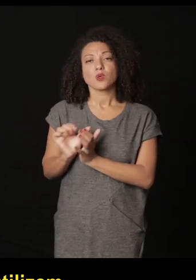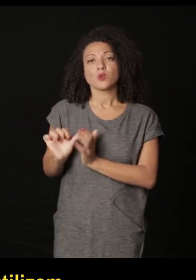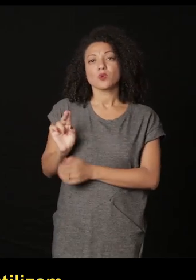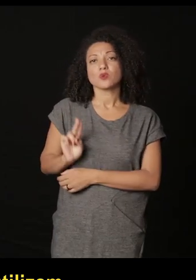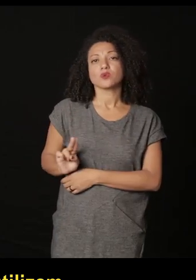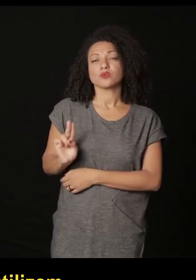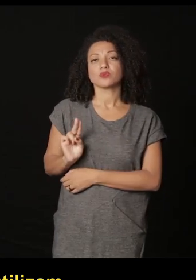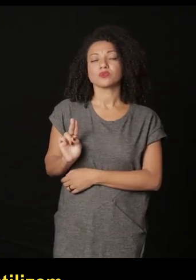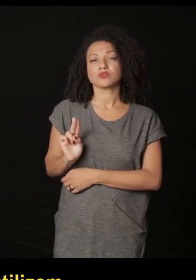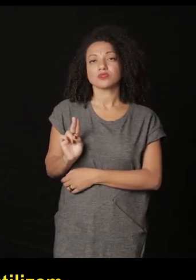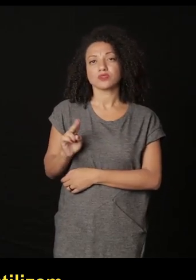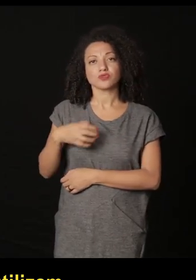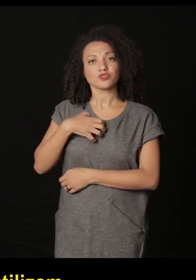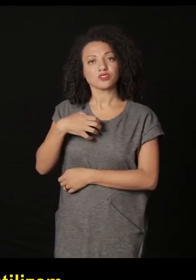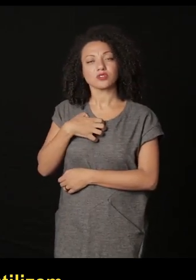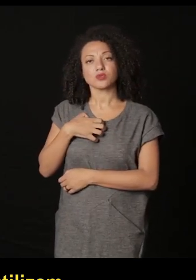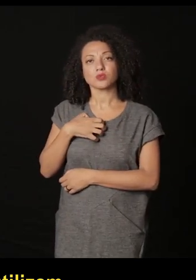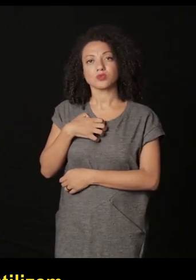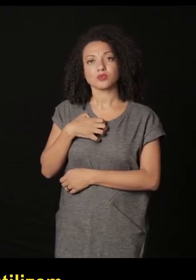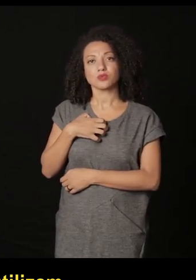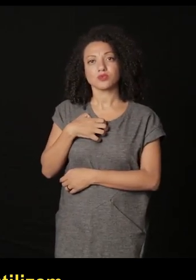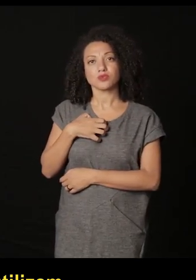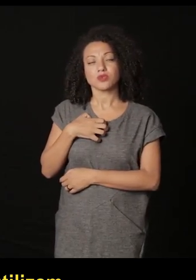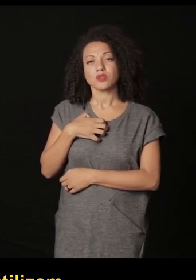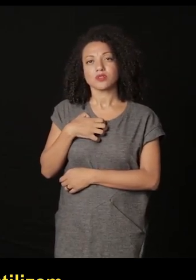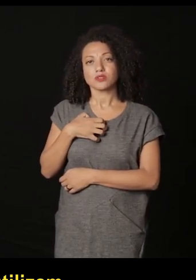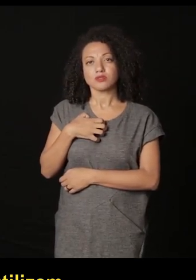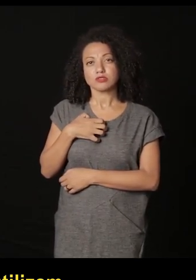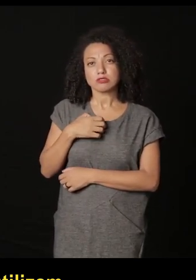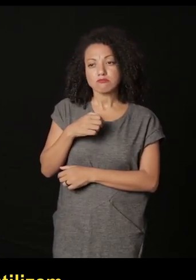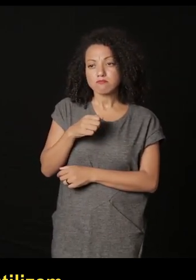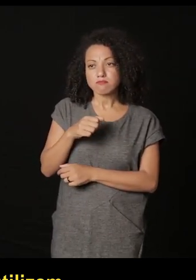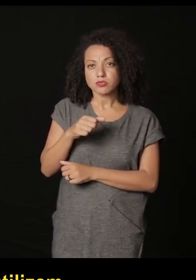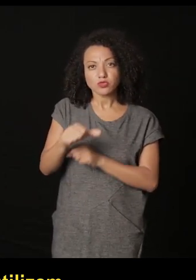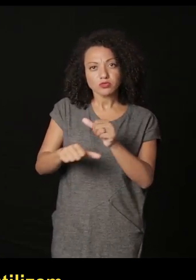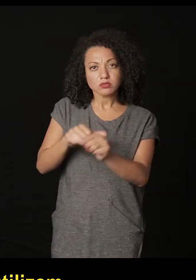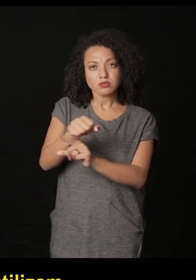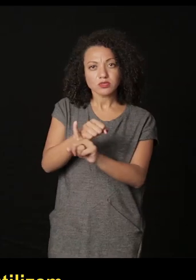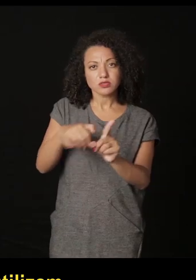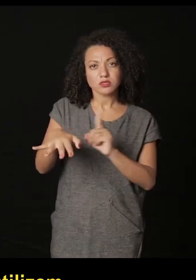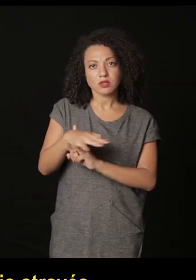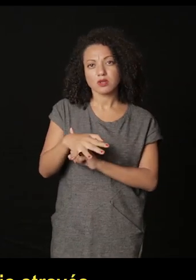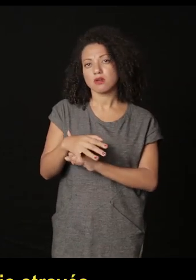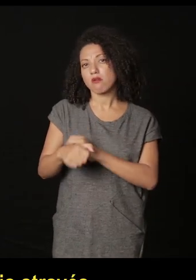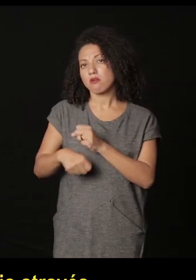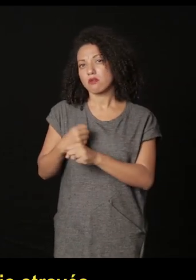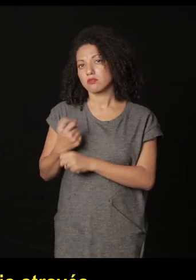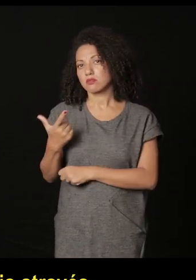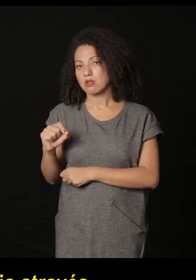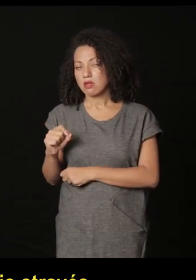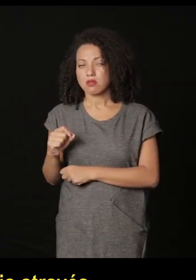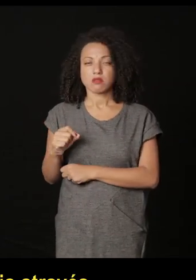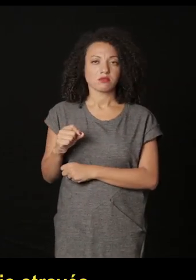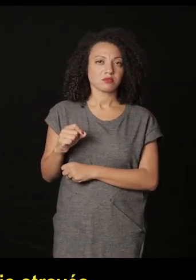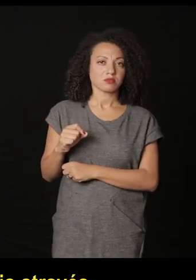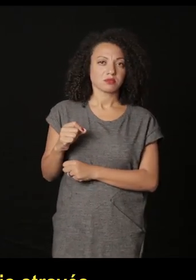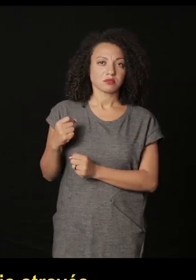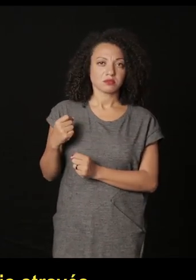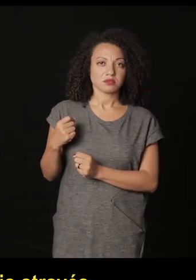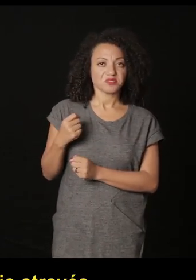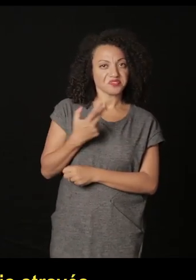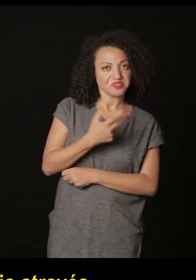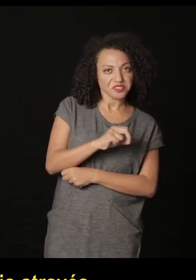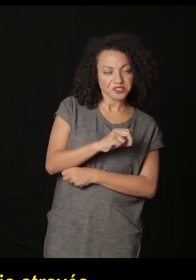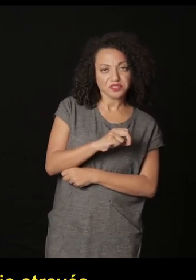vanguardias utilizan en la dinámica de transformar las sociedades en los años 10 y 20 del